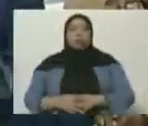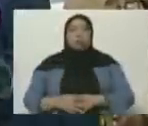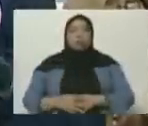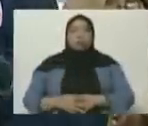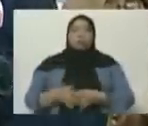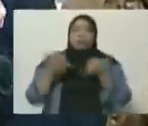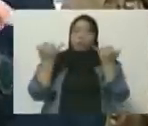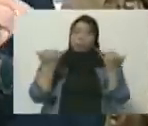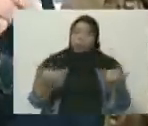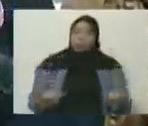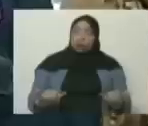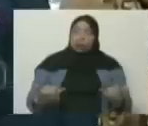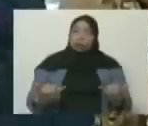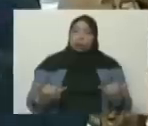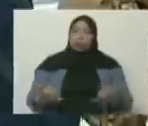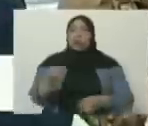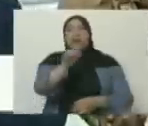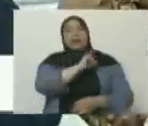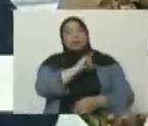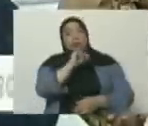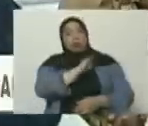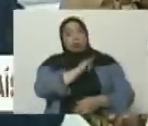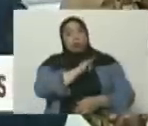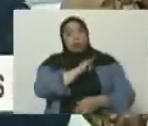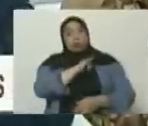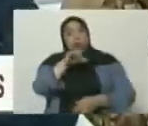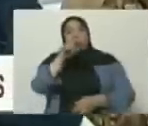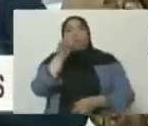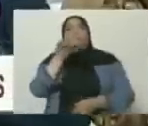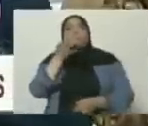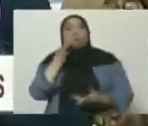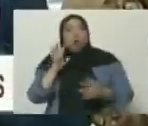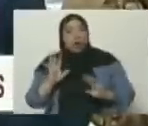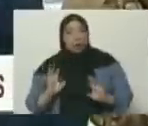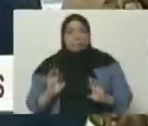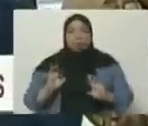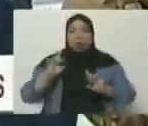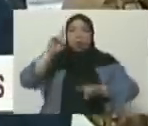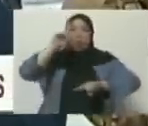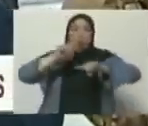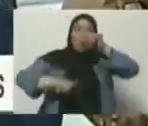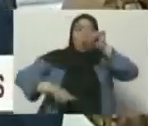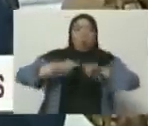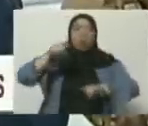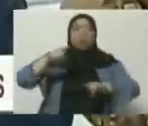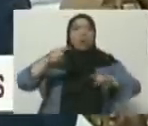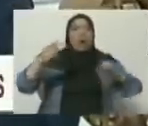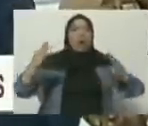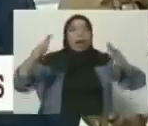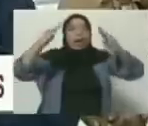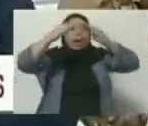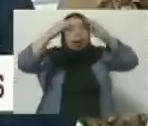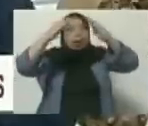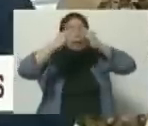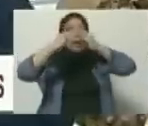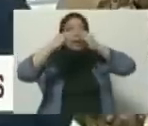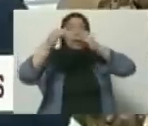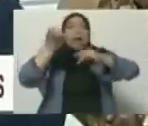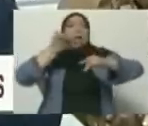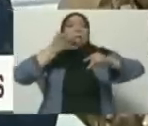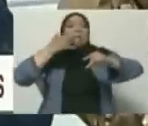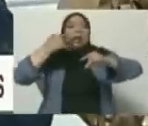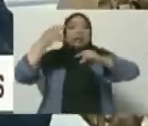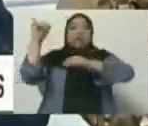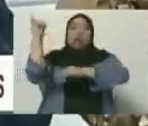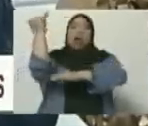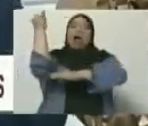precisamente identificar objetos sueltos, proteger las ventanas y asegurar todos